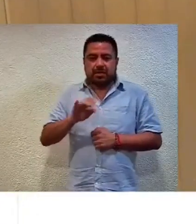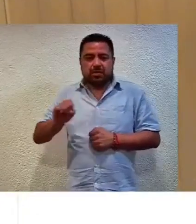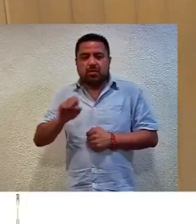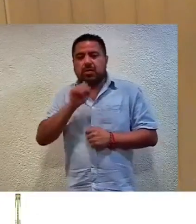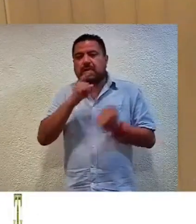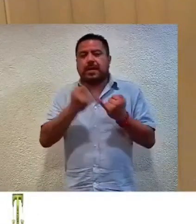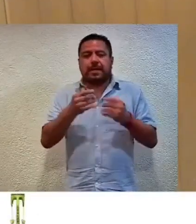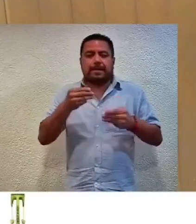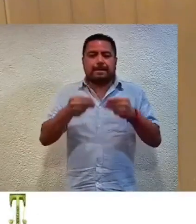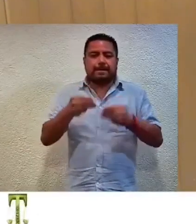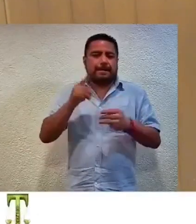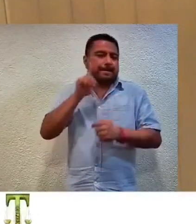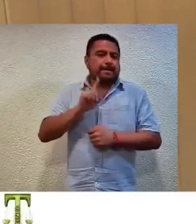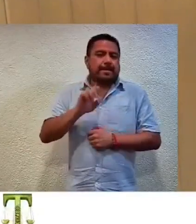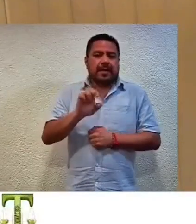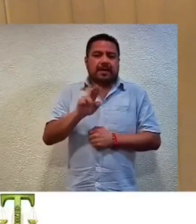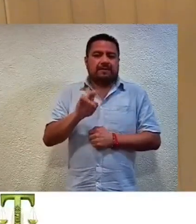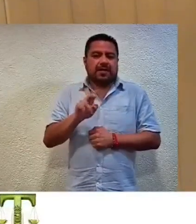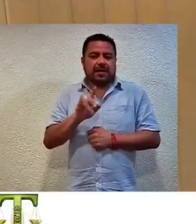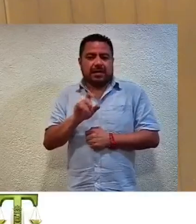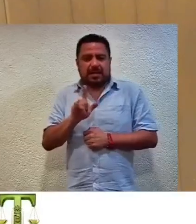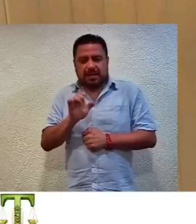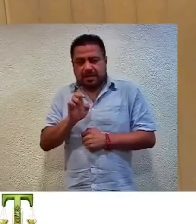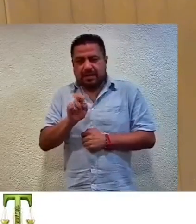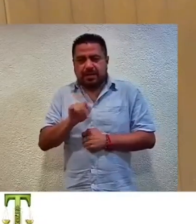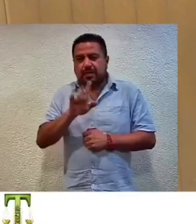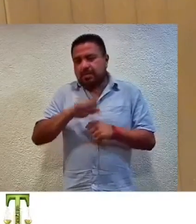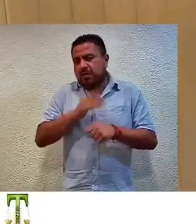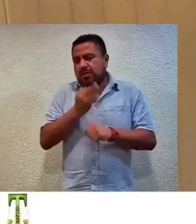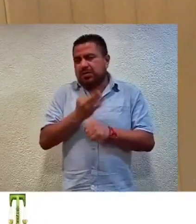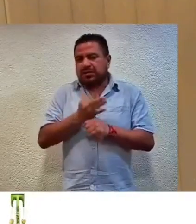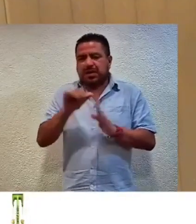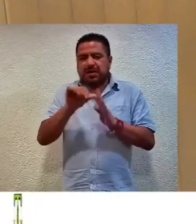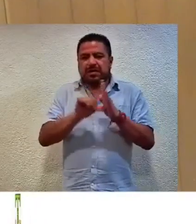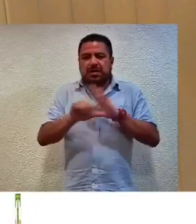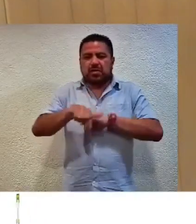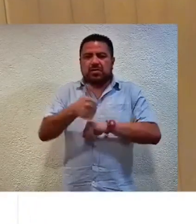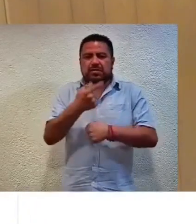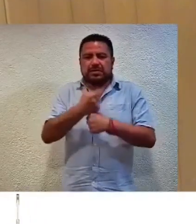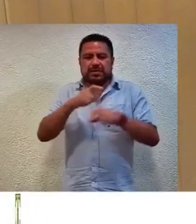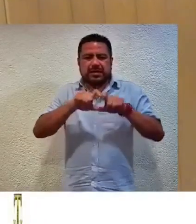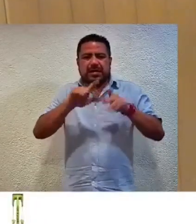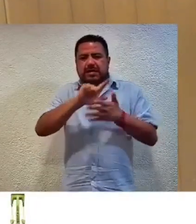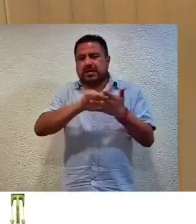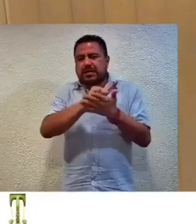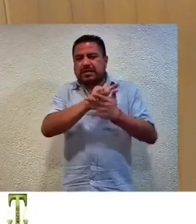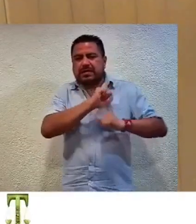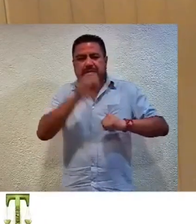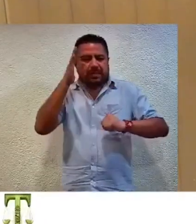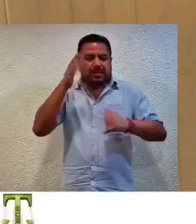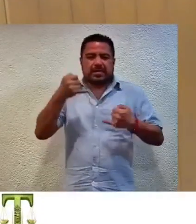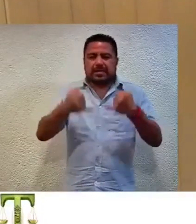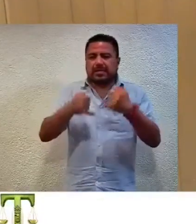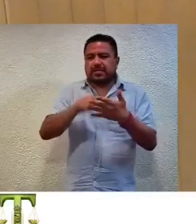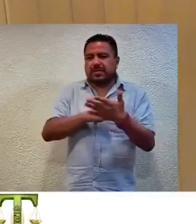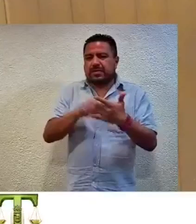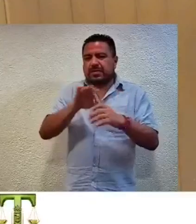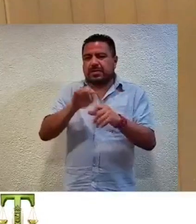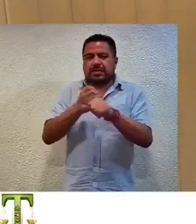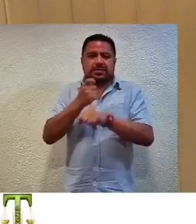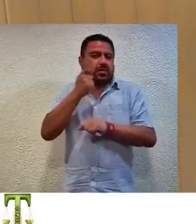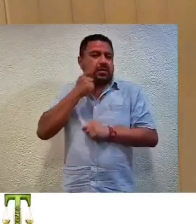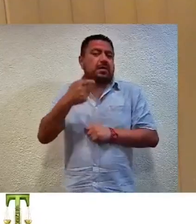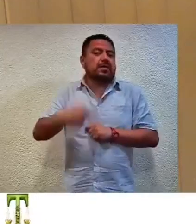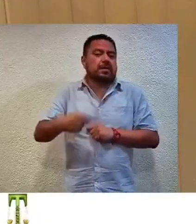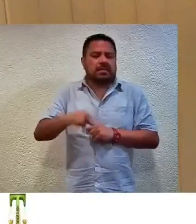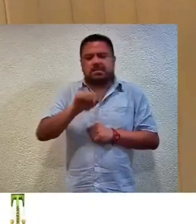la magistrada Evelyn Rodríguez Chinol, por lo que en términos del artículo 11, párrafo primero de la Ley Orgánica del Tribunal Electoral del Estado de Guerrero,